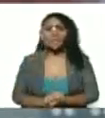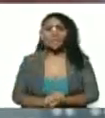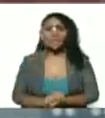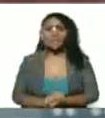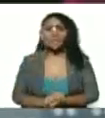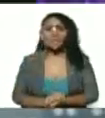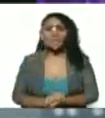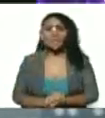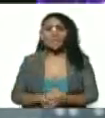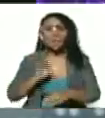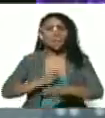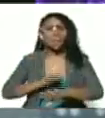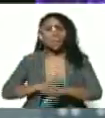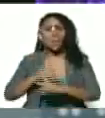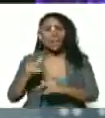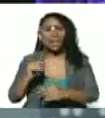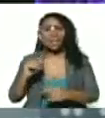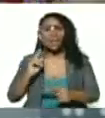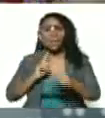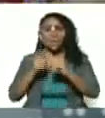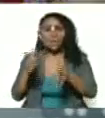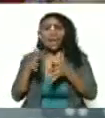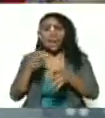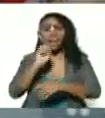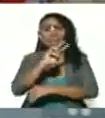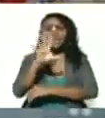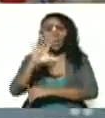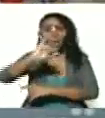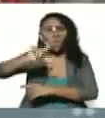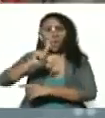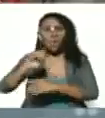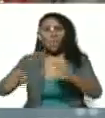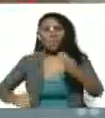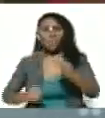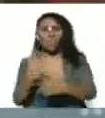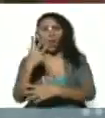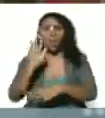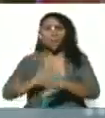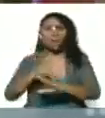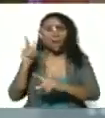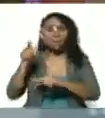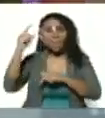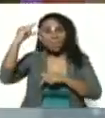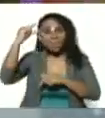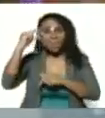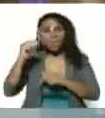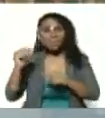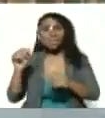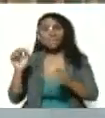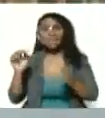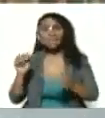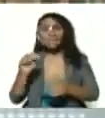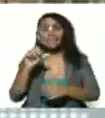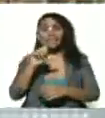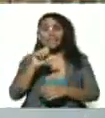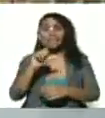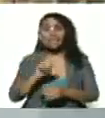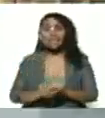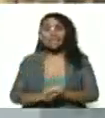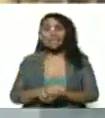¿Y por qué la conquistan un 25 de julio y la fundan? Porque es el día de Santiago de Compostela.